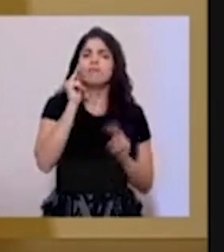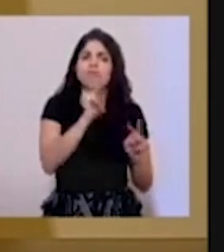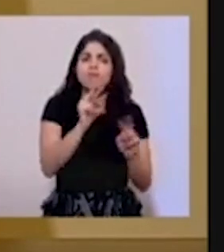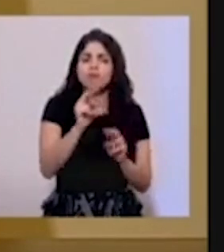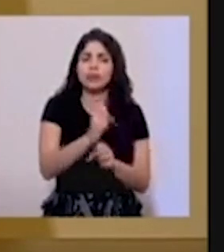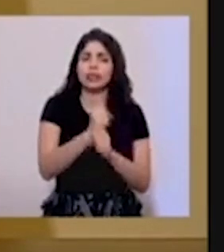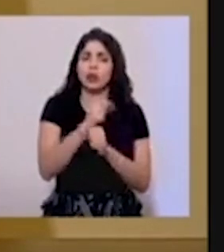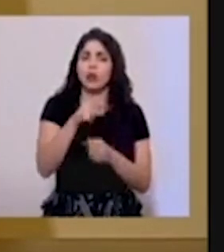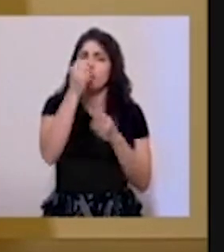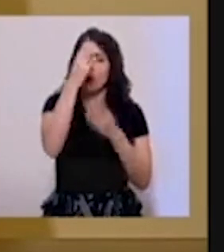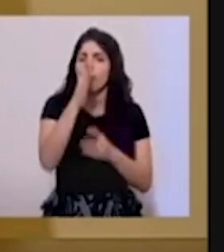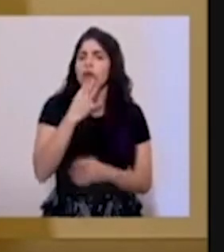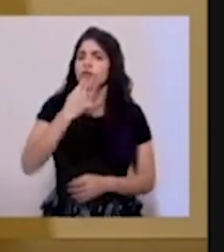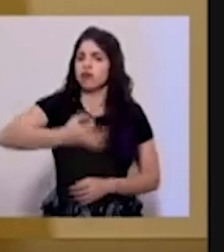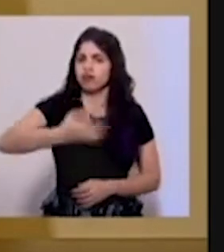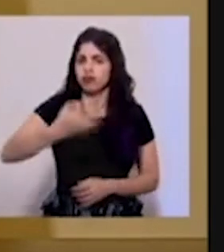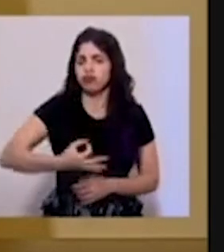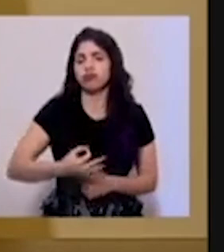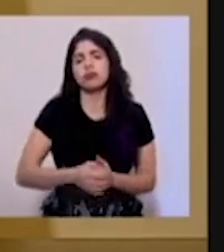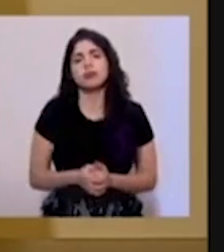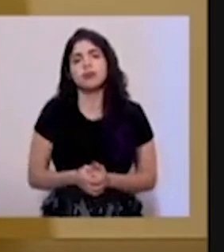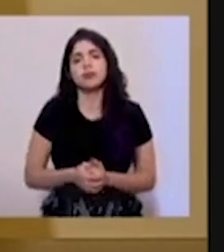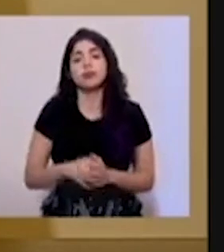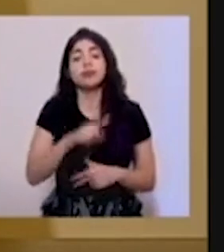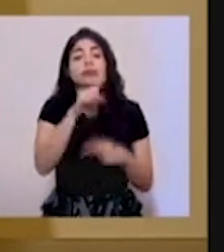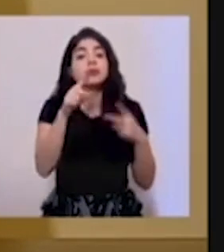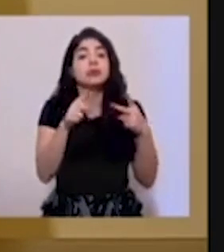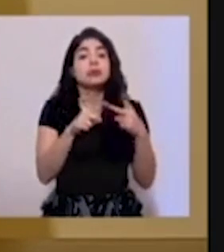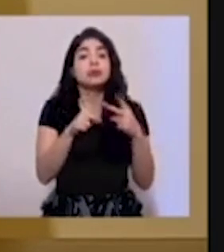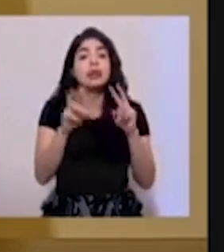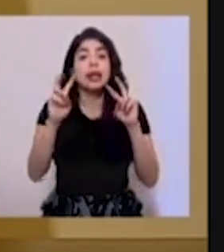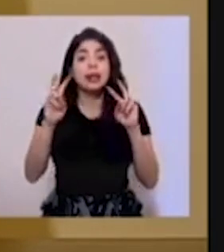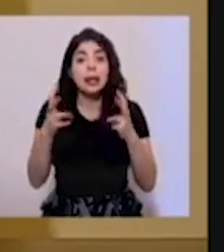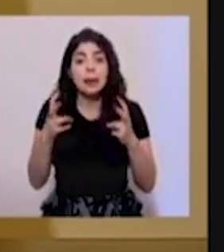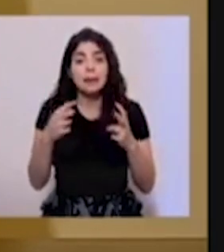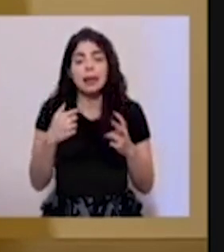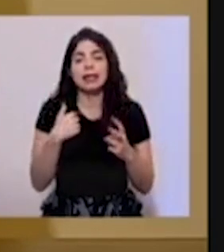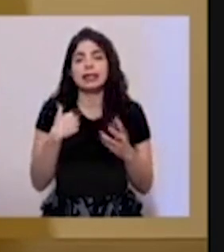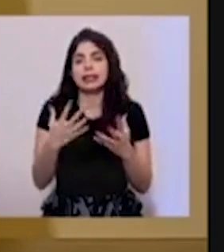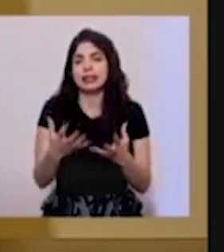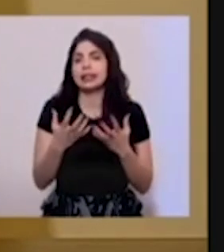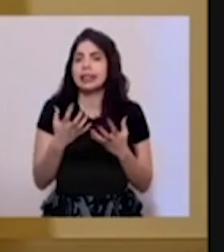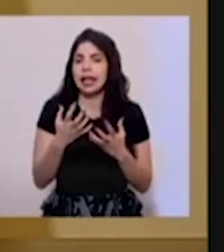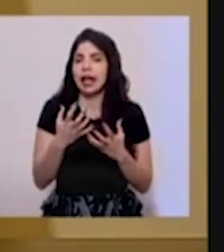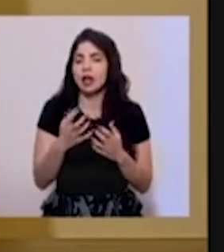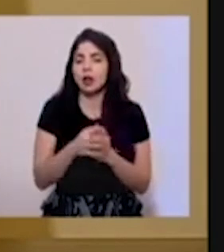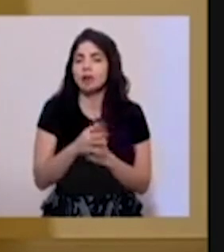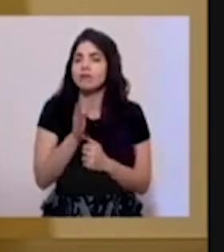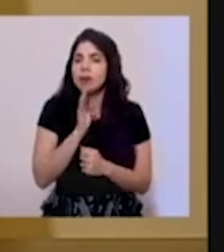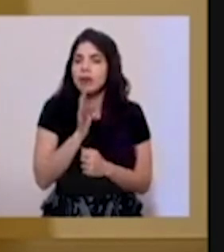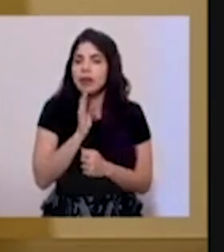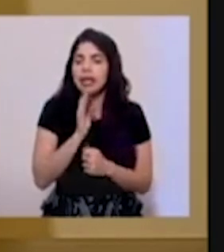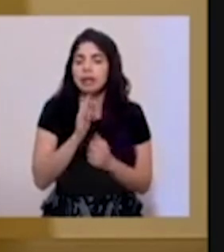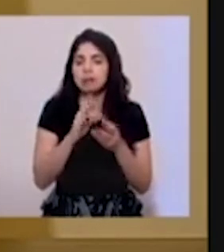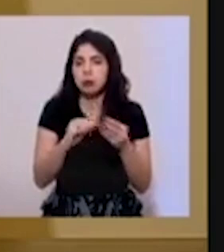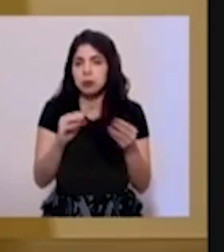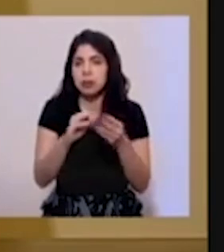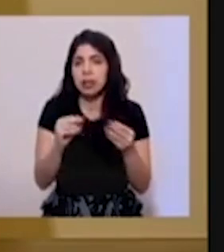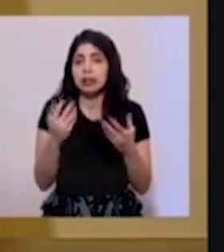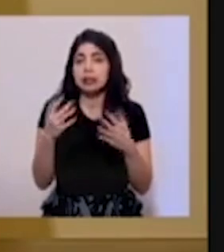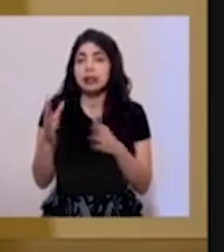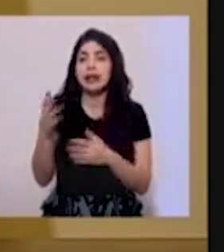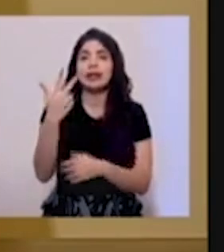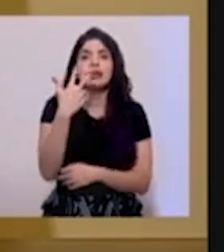fidedignos. El segundo tema que se quiere, del que quiero comentarles, del que quiero hablar, se han